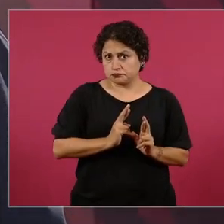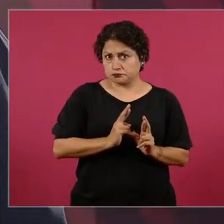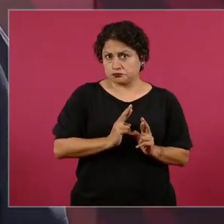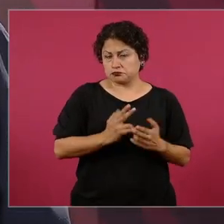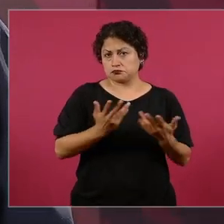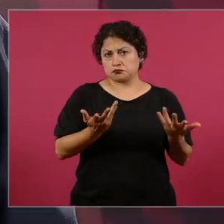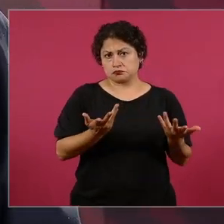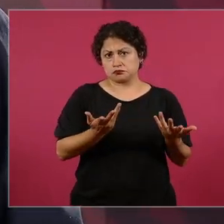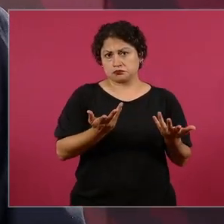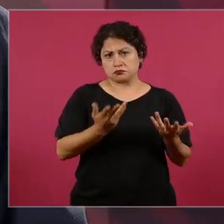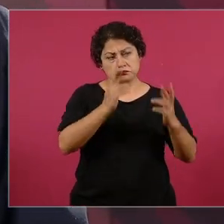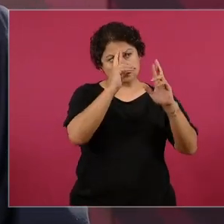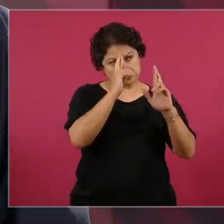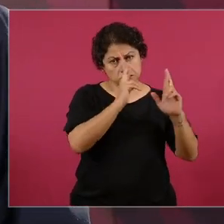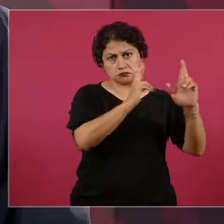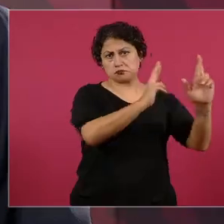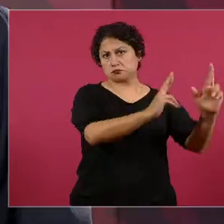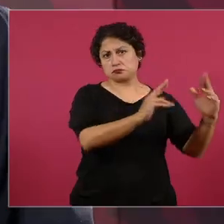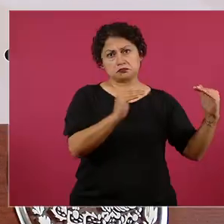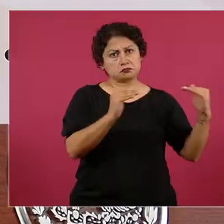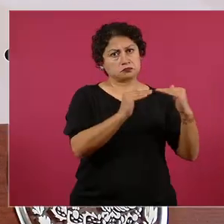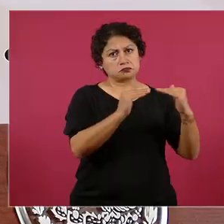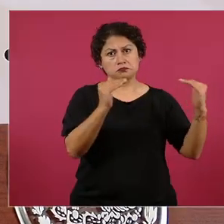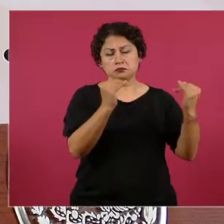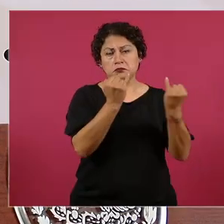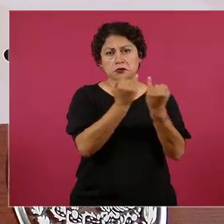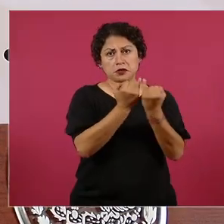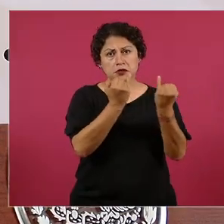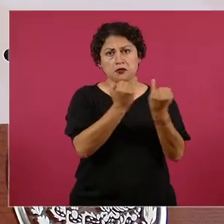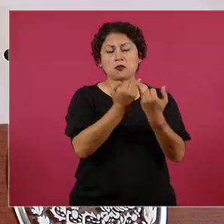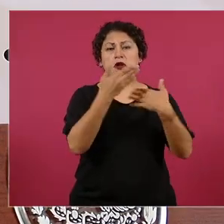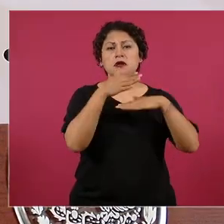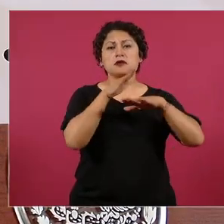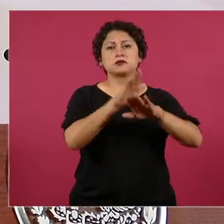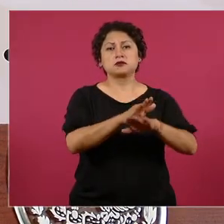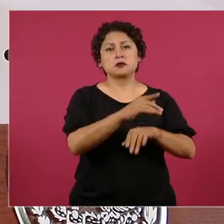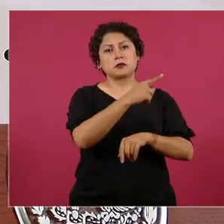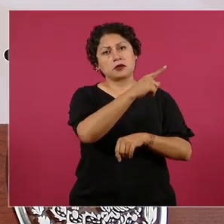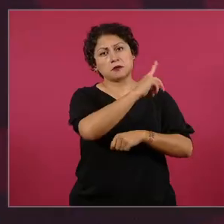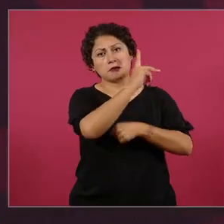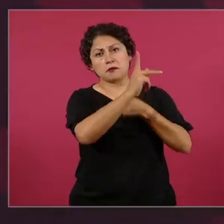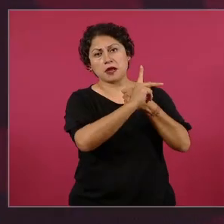recíproca en cuanto al respeto a las soberanías